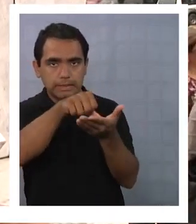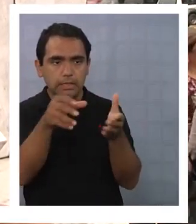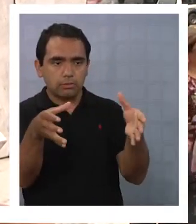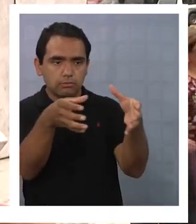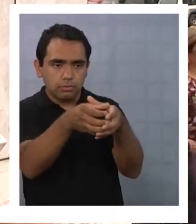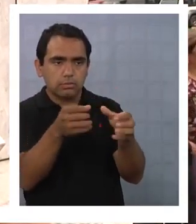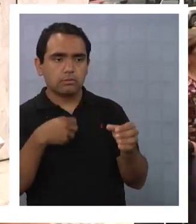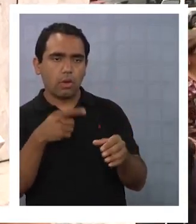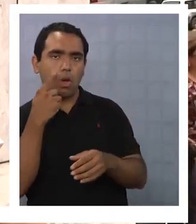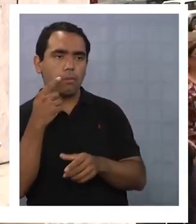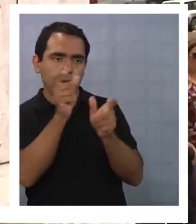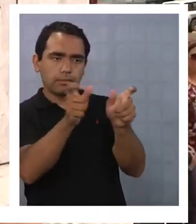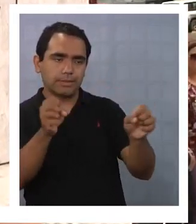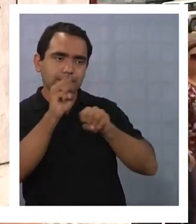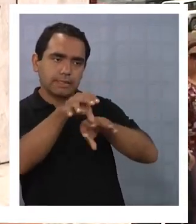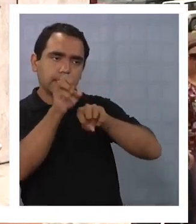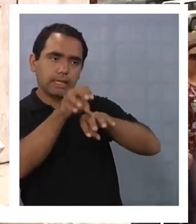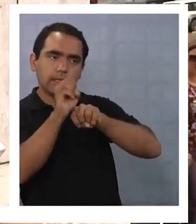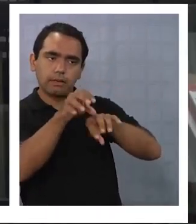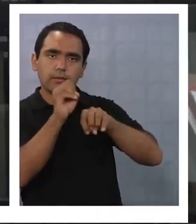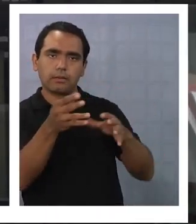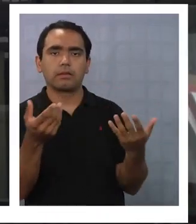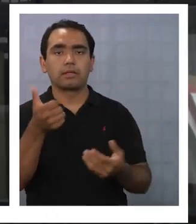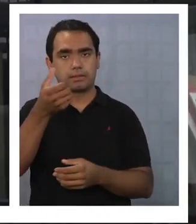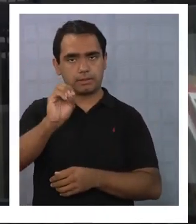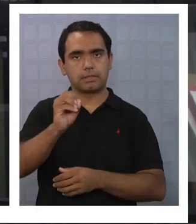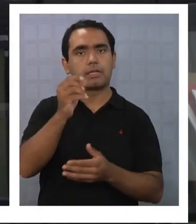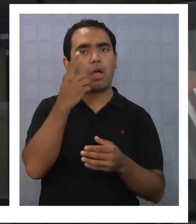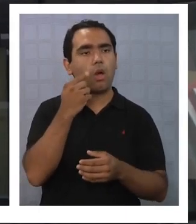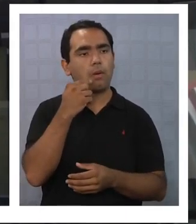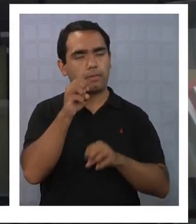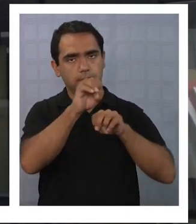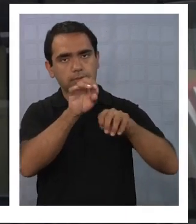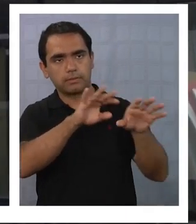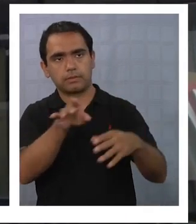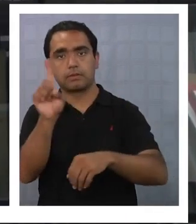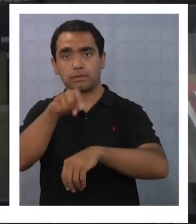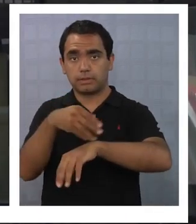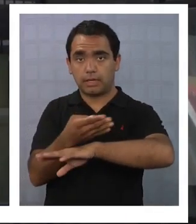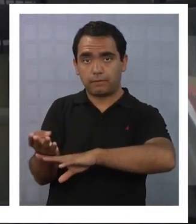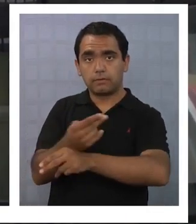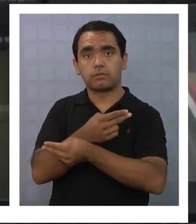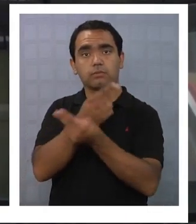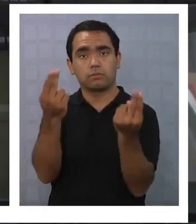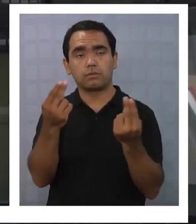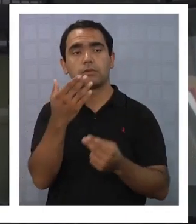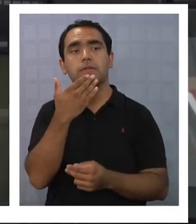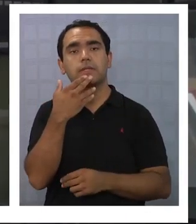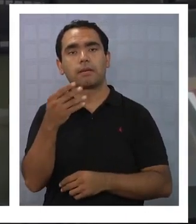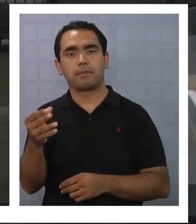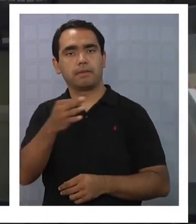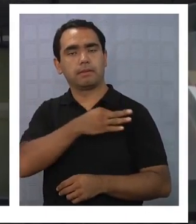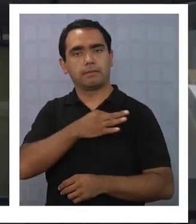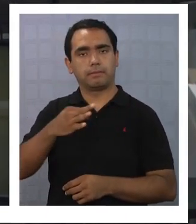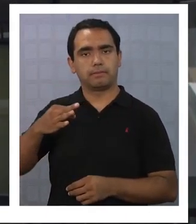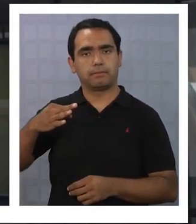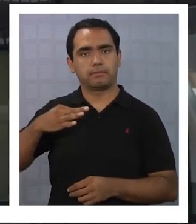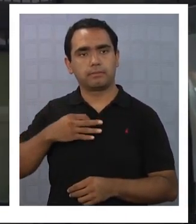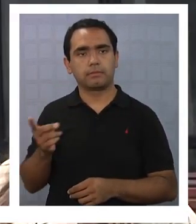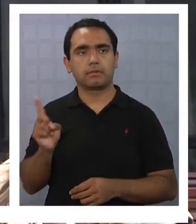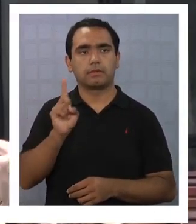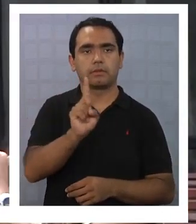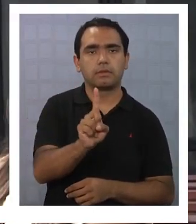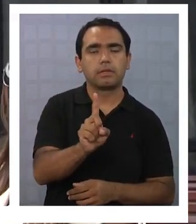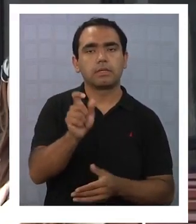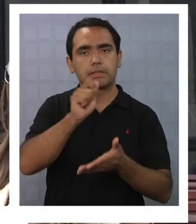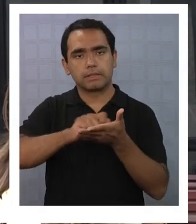proponemos la atención para este año de 60 hombres. Además de los servicios públicos, se contó con la presencia del subsecretario de Prevención del